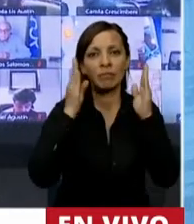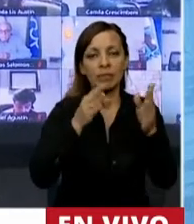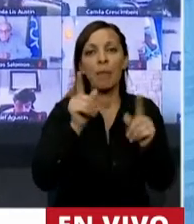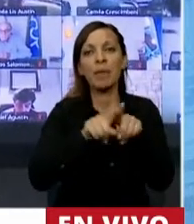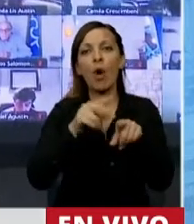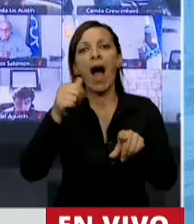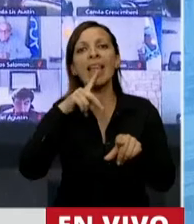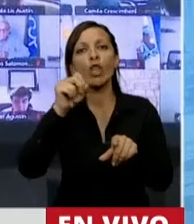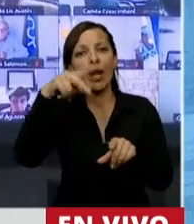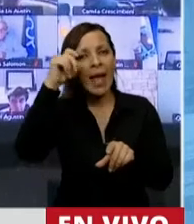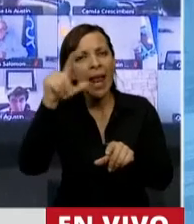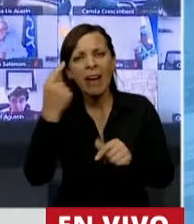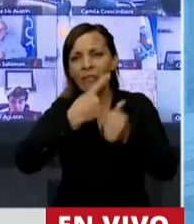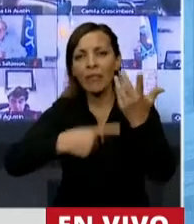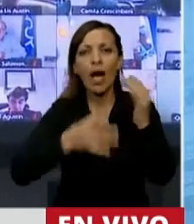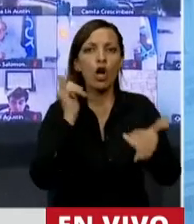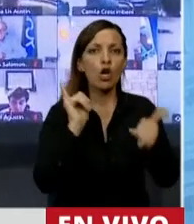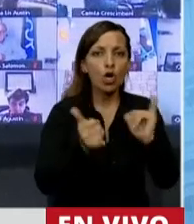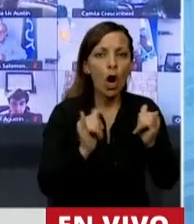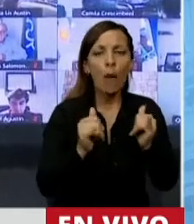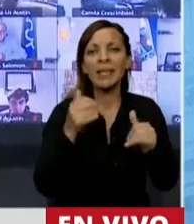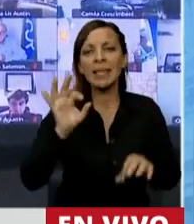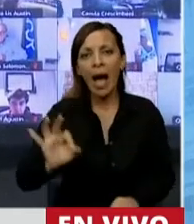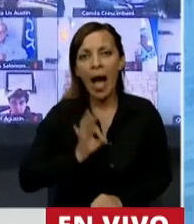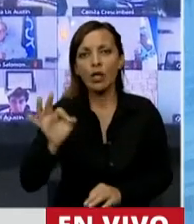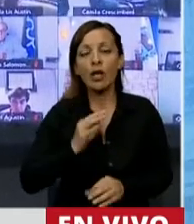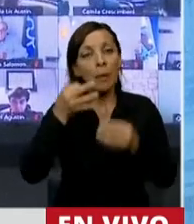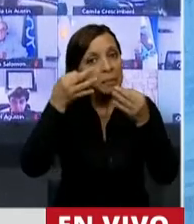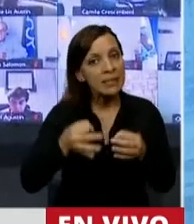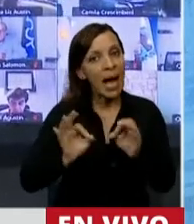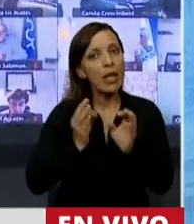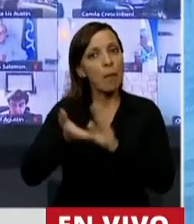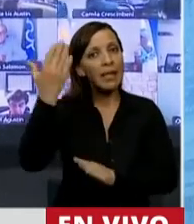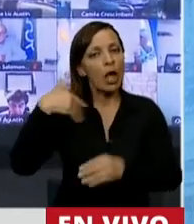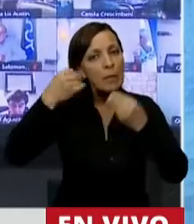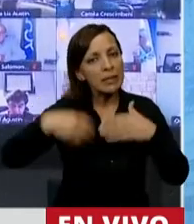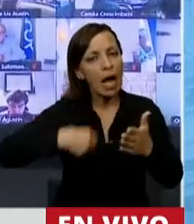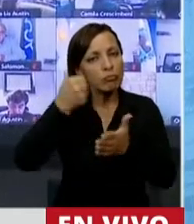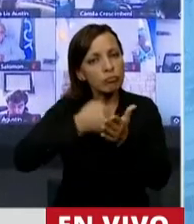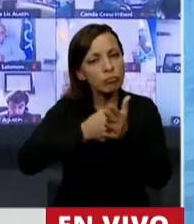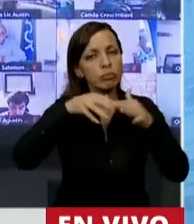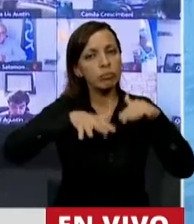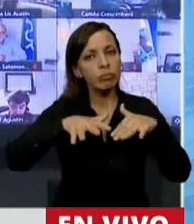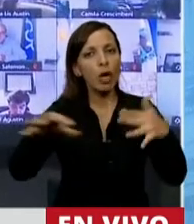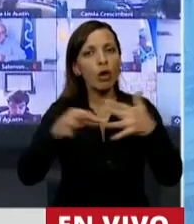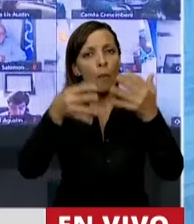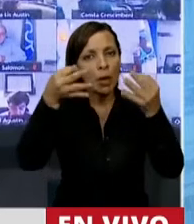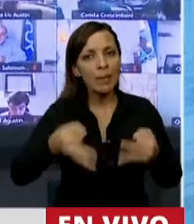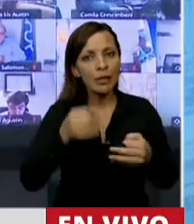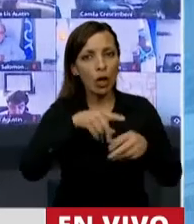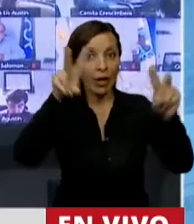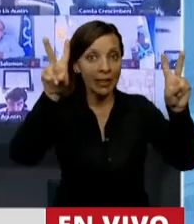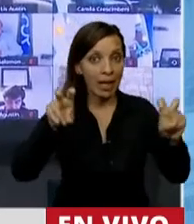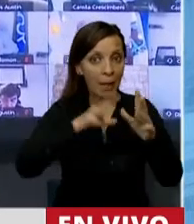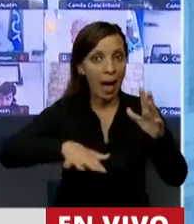Antonella, muchas y muchos jóvenes que desde hace años y particularmente desde el año pasado se vienen movilizando y nos venimos comprometiendo con esta causa